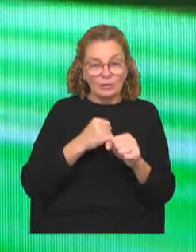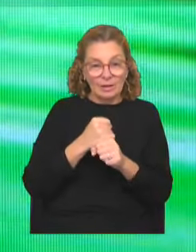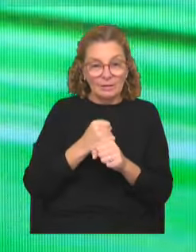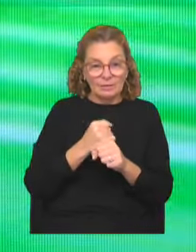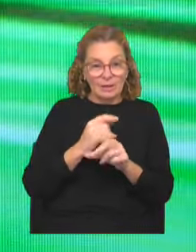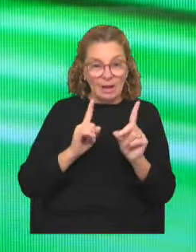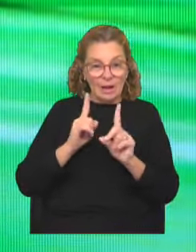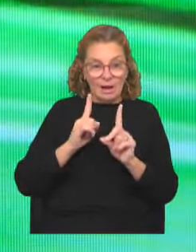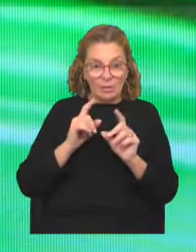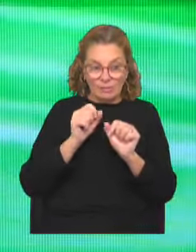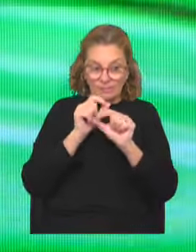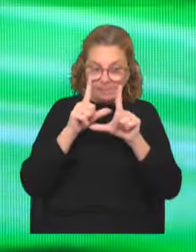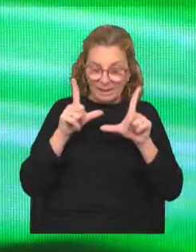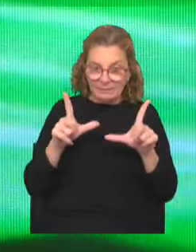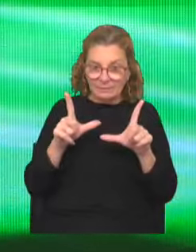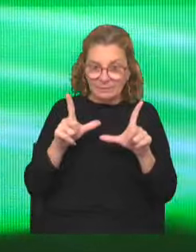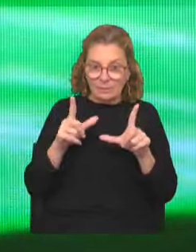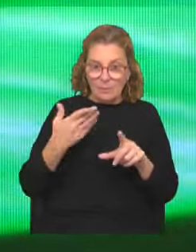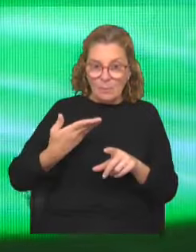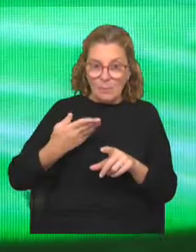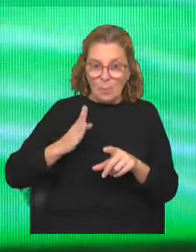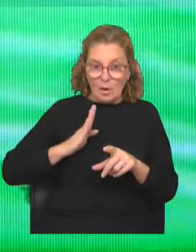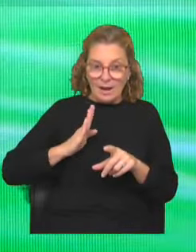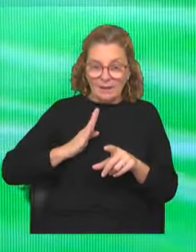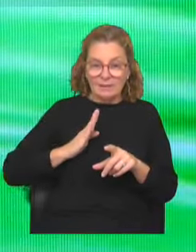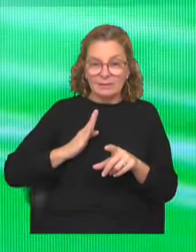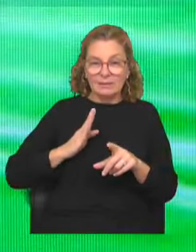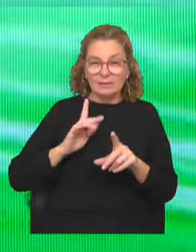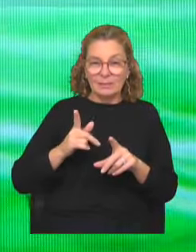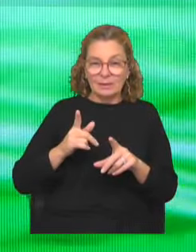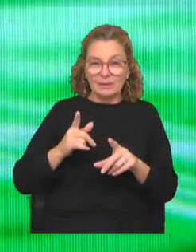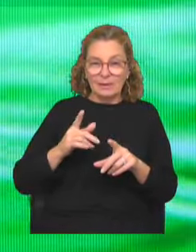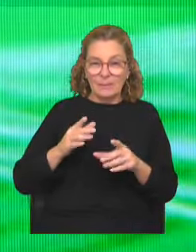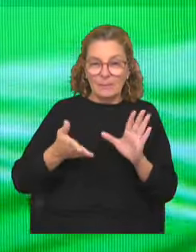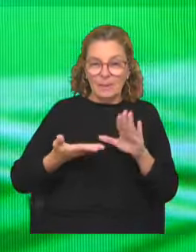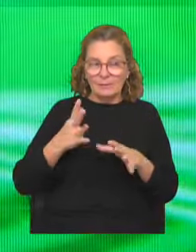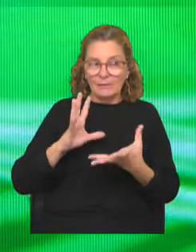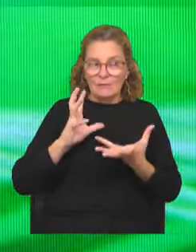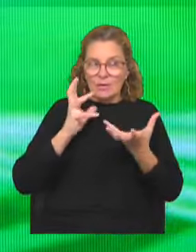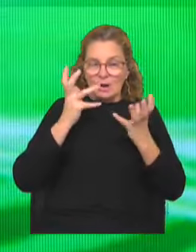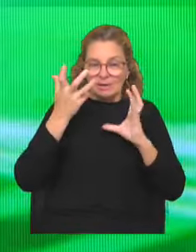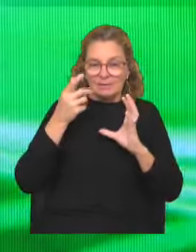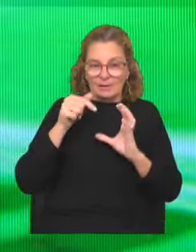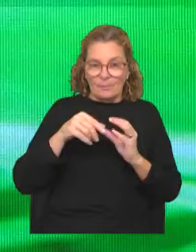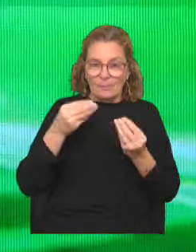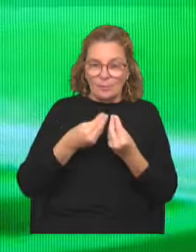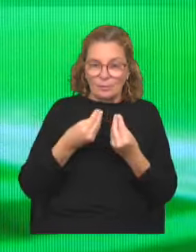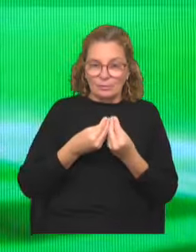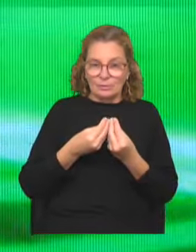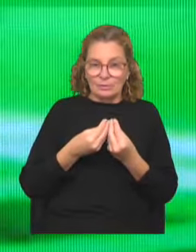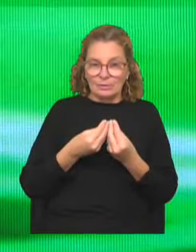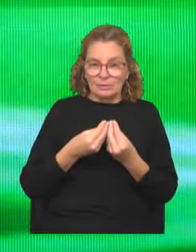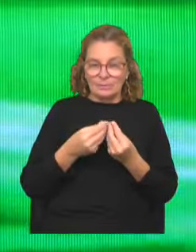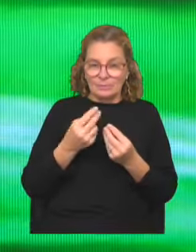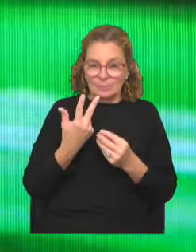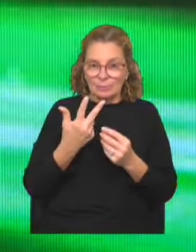una cosa que me impactó, el hecho de que sean mujeres y el exceso de violencia, ¿no? Claro. Ahí habían tres elementos que